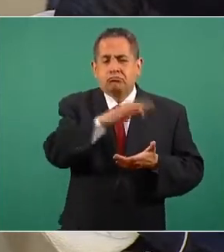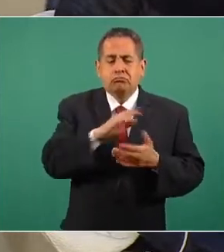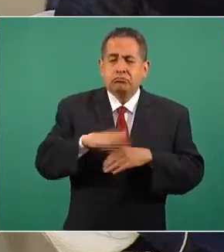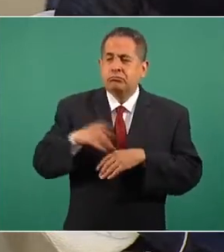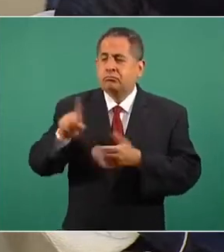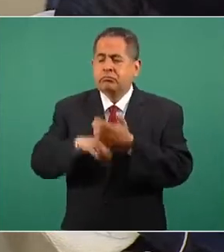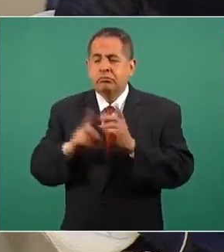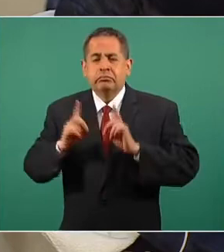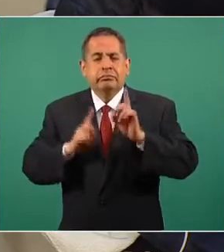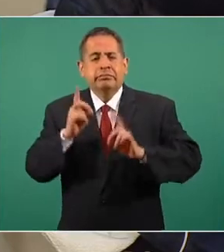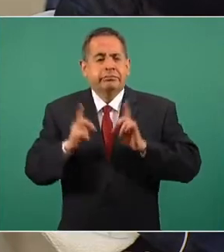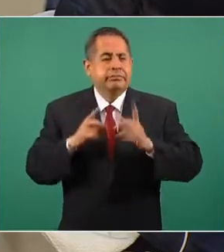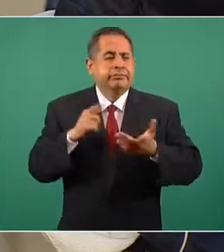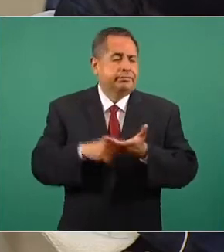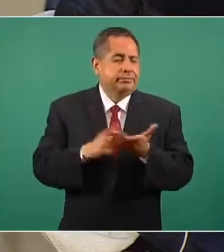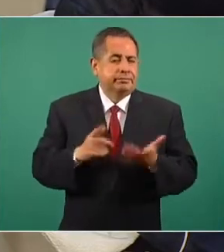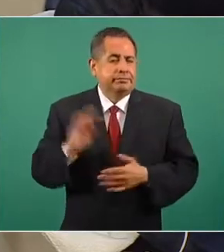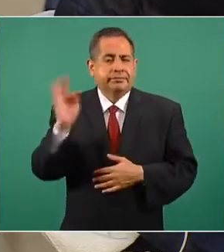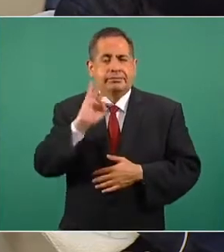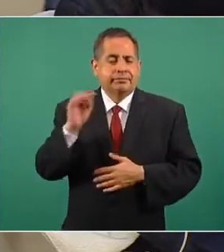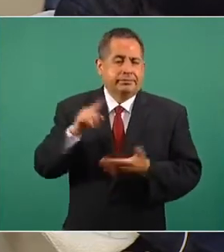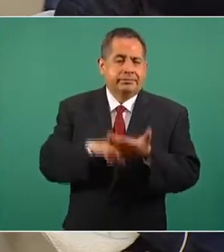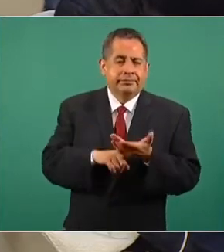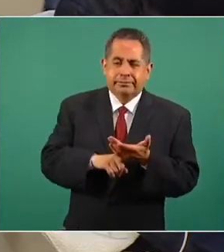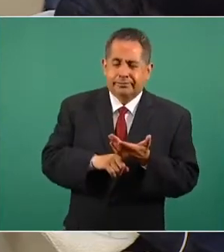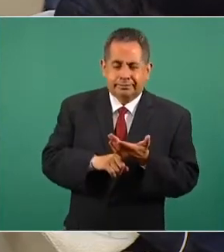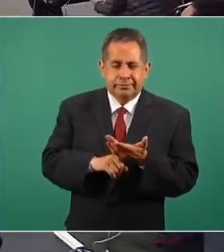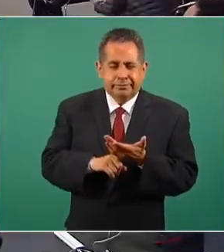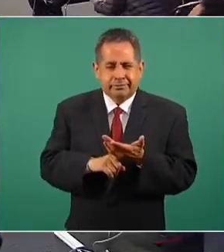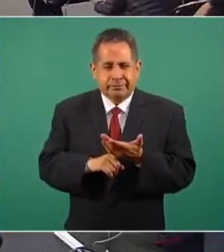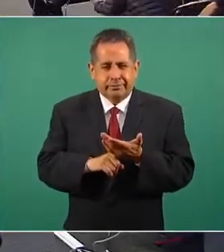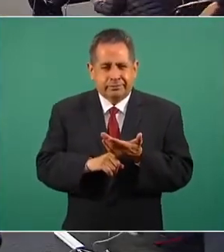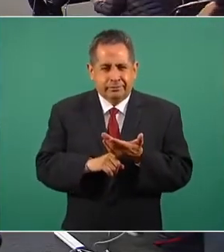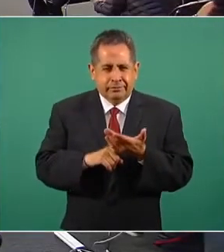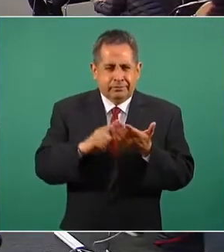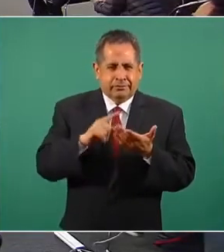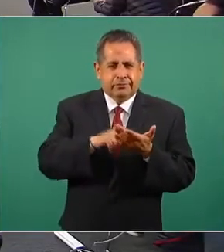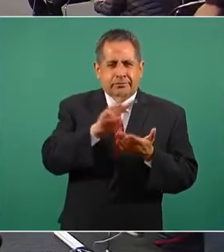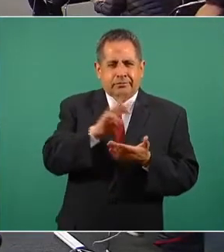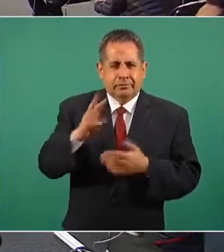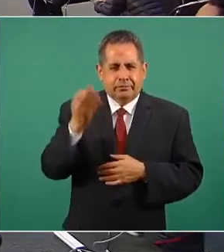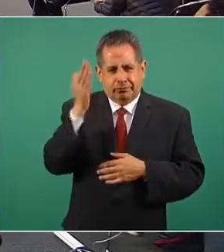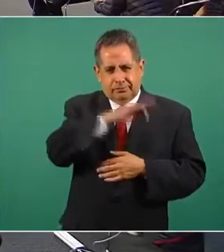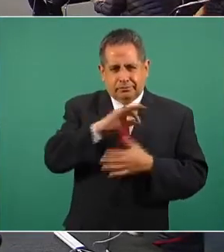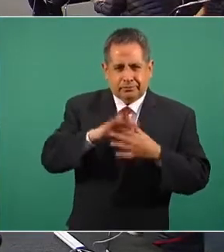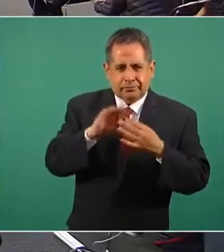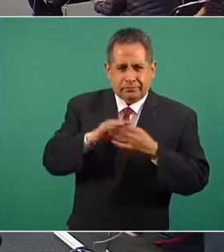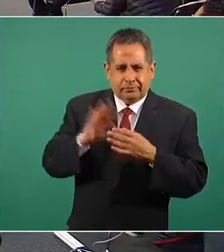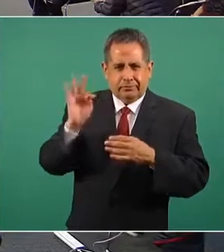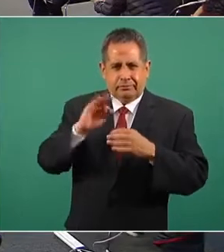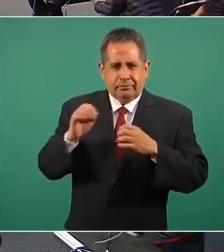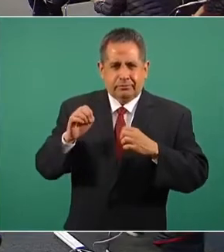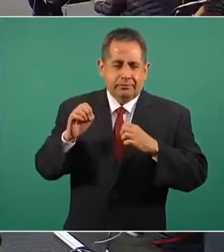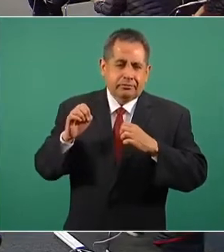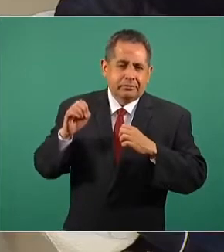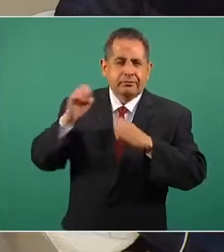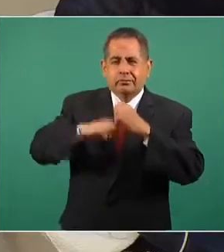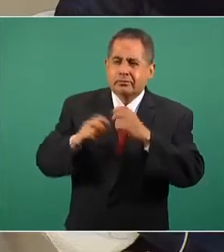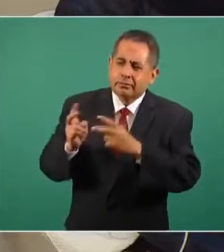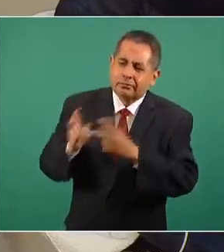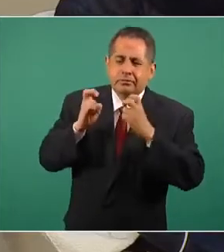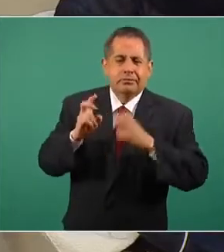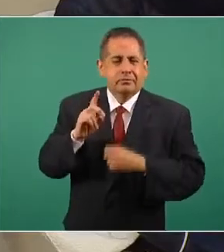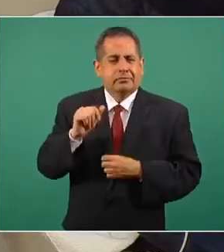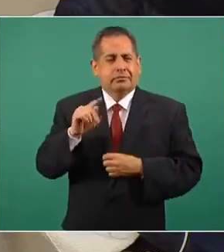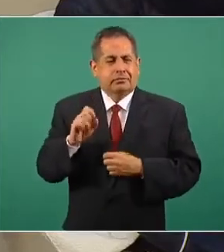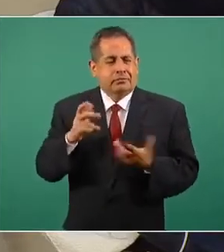refieren ellos es que piensan que puede ser de estas páginas fraudulentas que puedan en un momento dado robar datos.